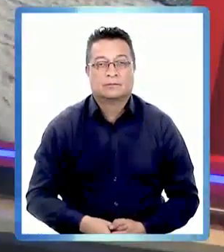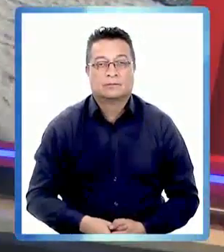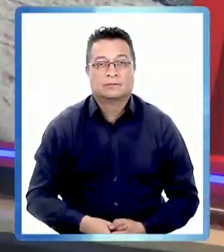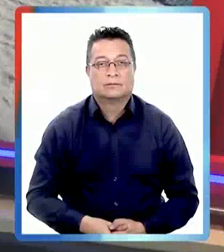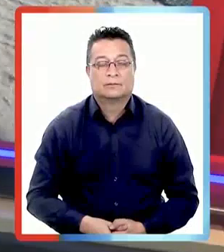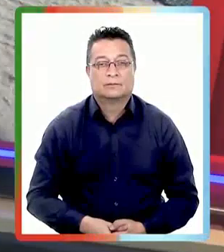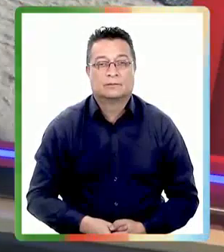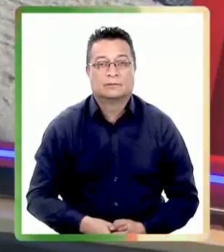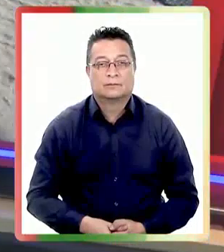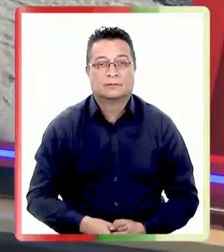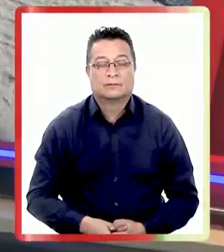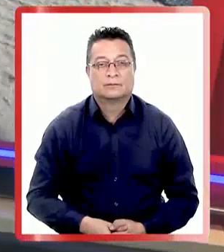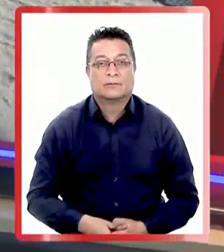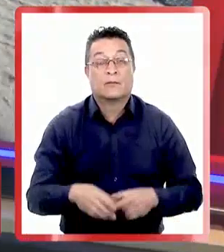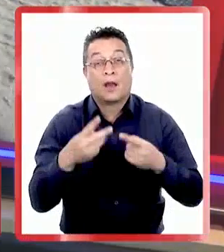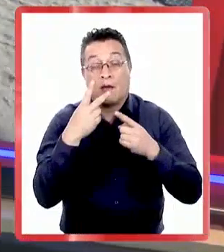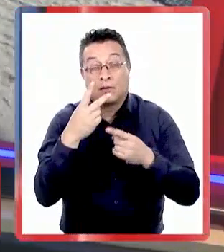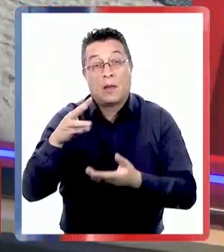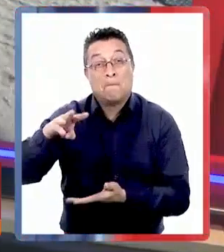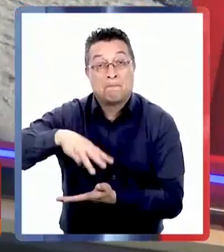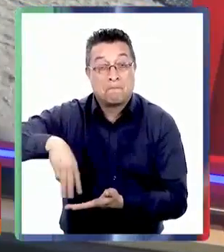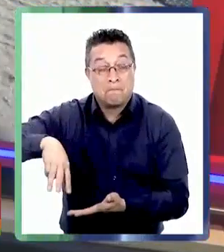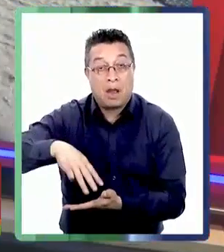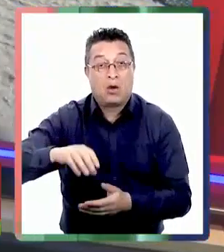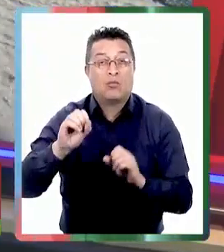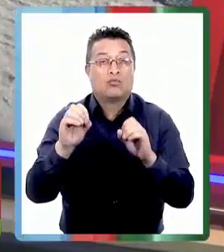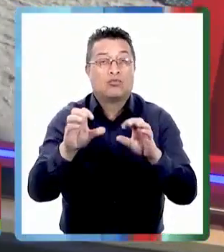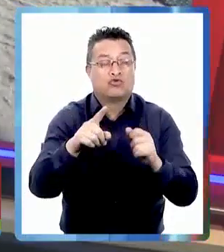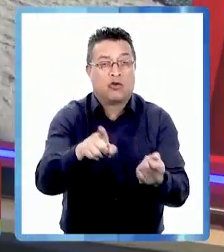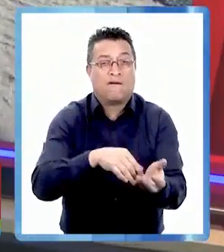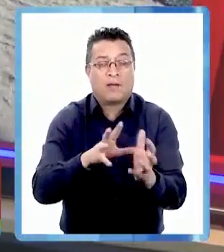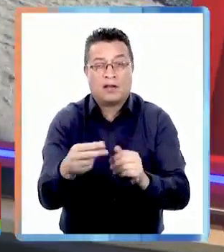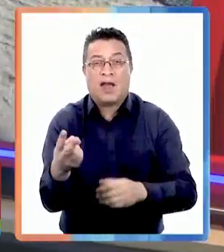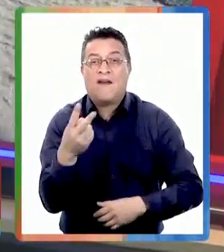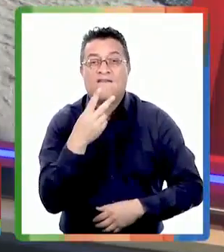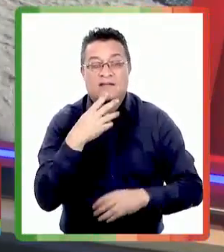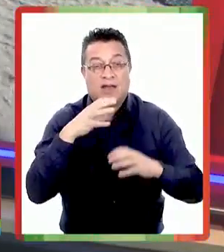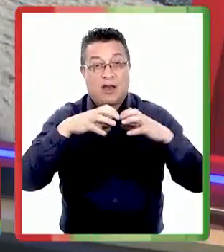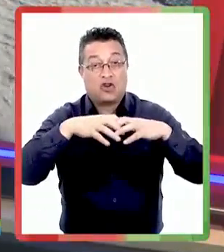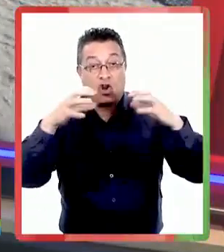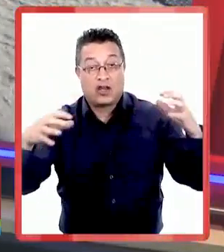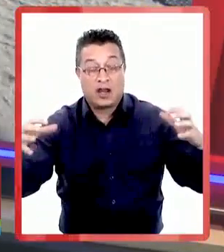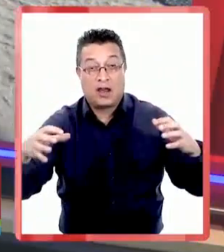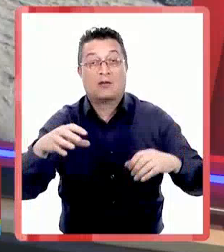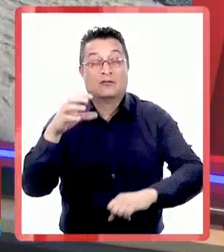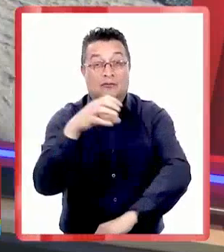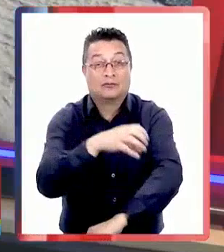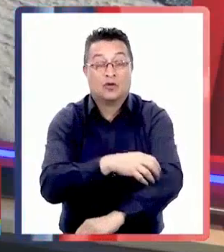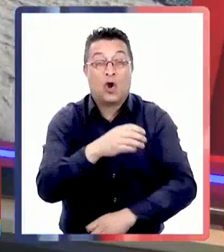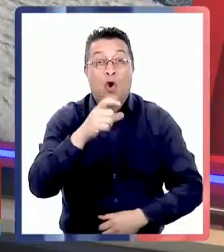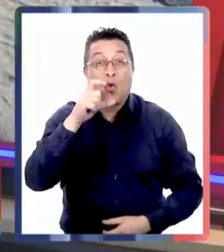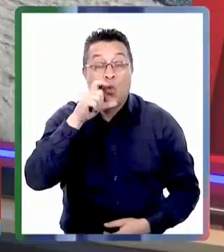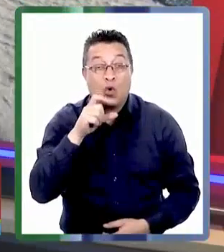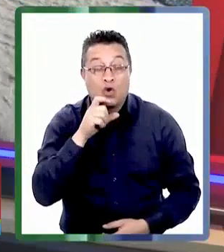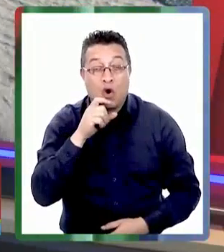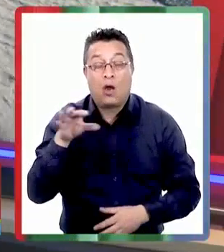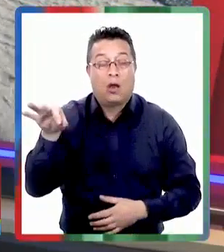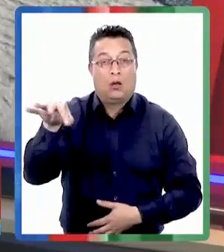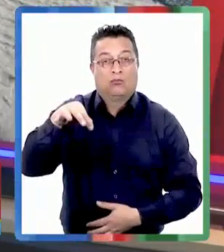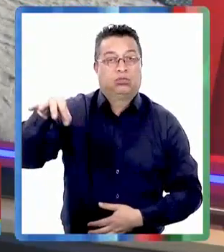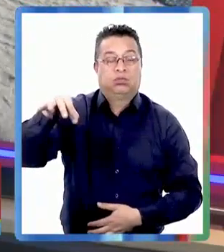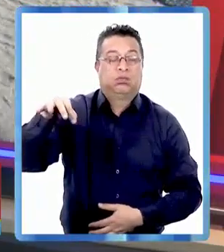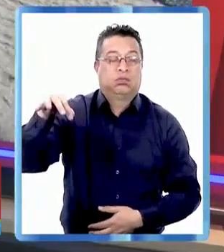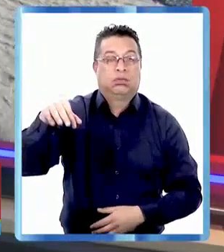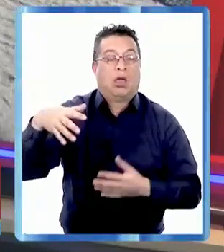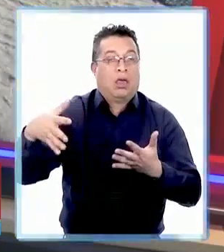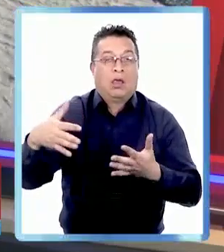Vamos al Maule decenas de familias que viven en los sectores cordilleranos de la provincia de Curicó están completamente aisladas la ruta a los